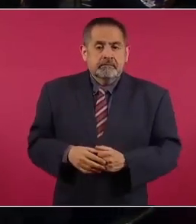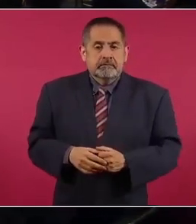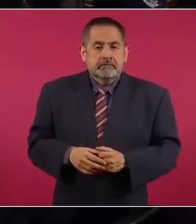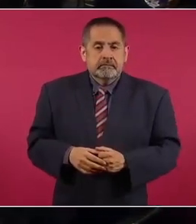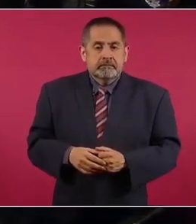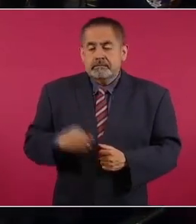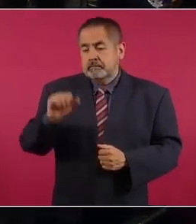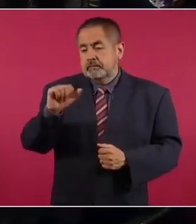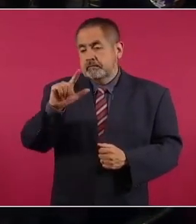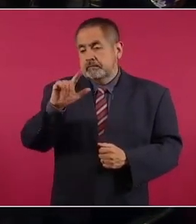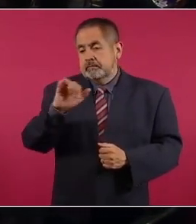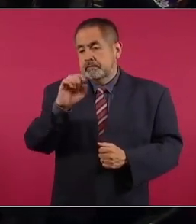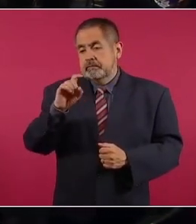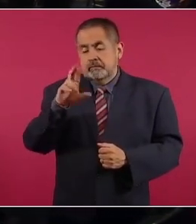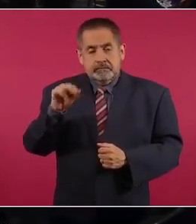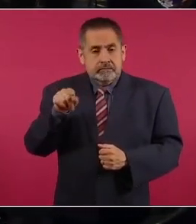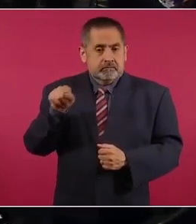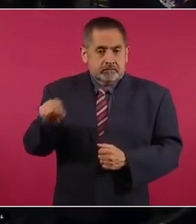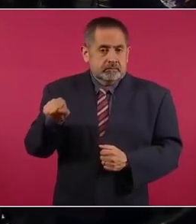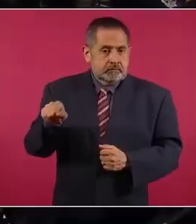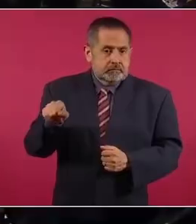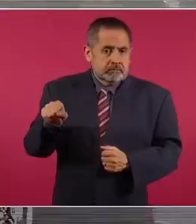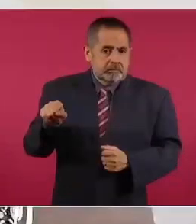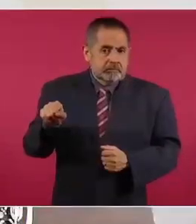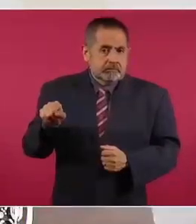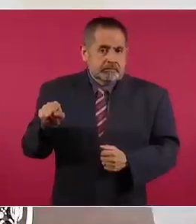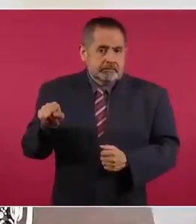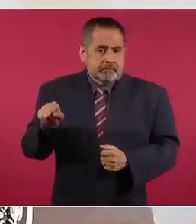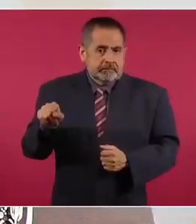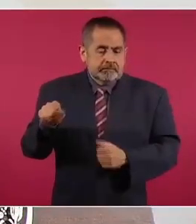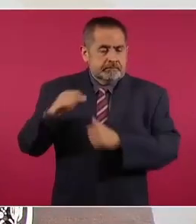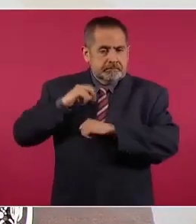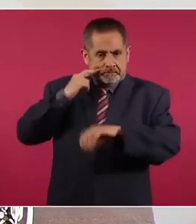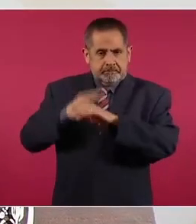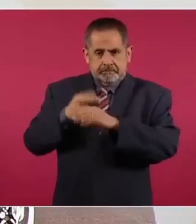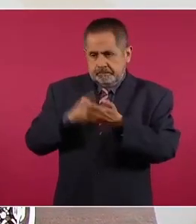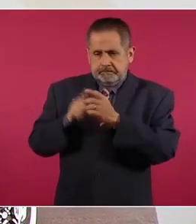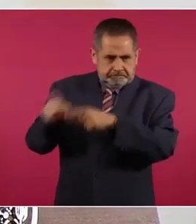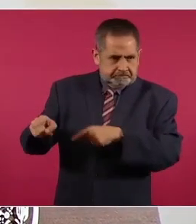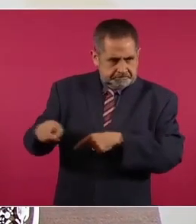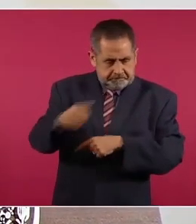Alejandro Encinas que es el comisionado